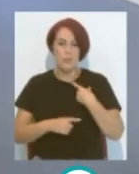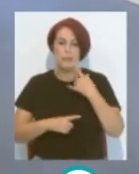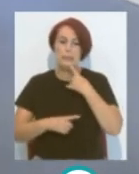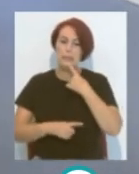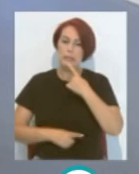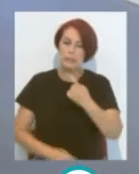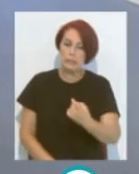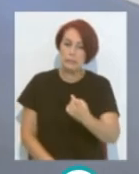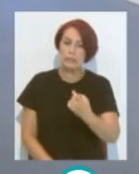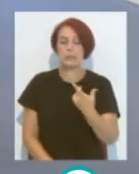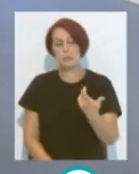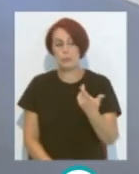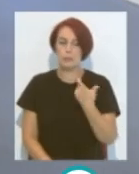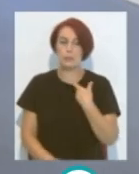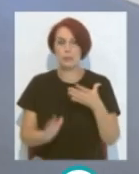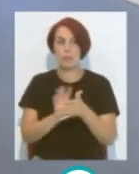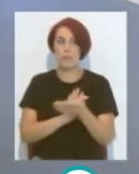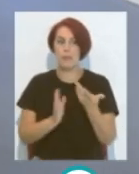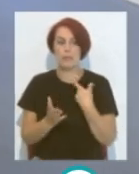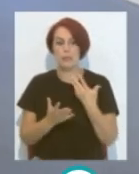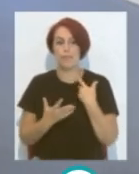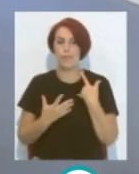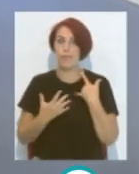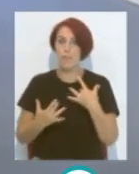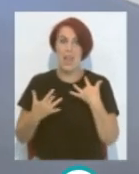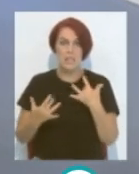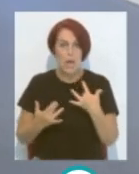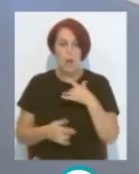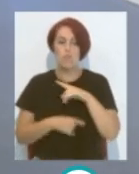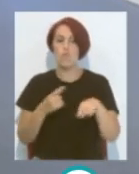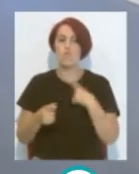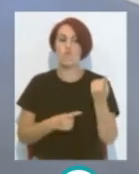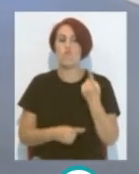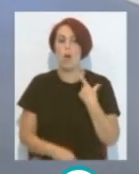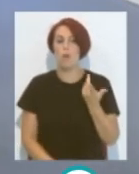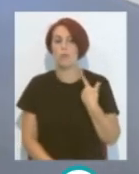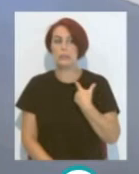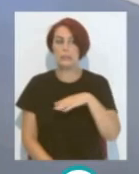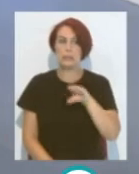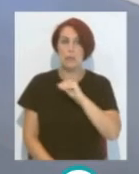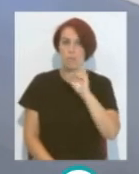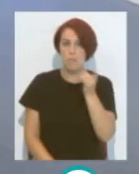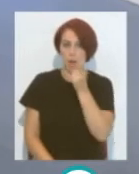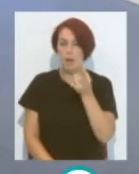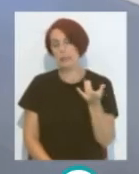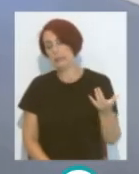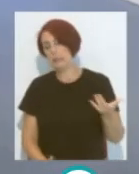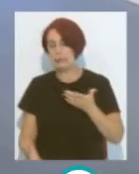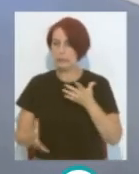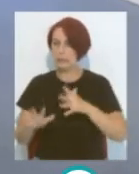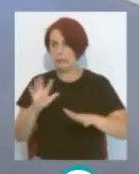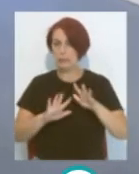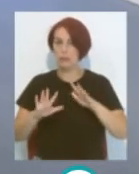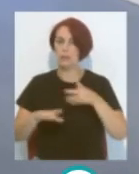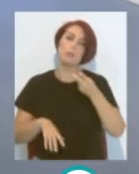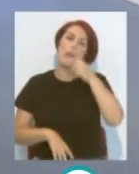hace que vengan las prisas Vengan las malas interpretaciones, vengan diferentes cosas Con lo cual Álvaro